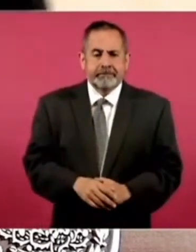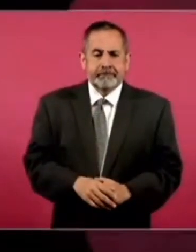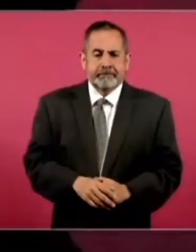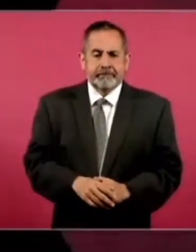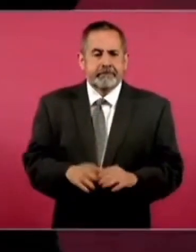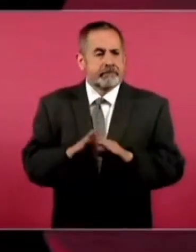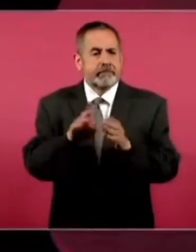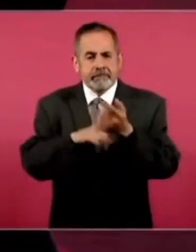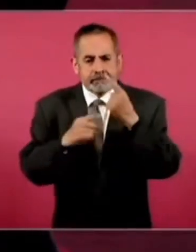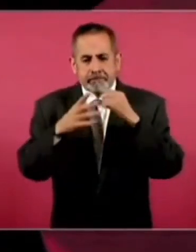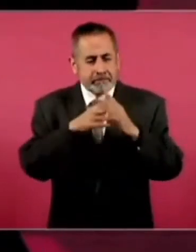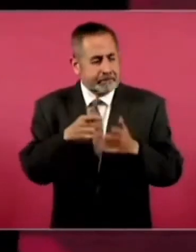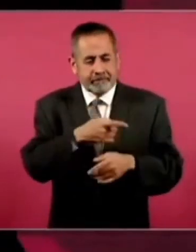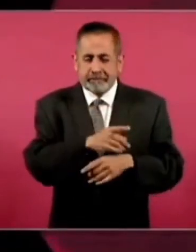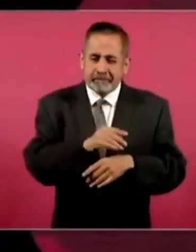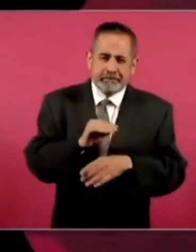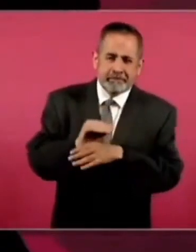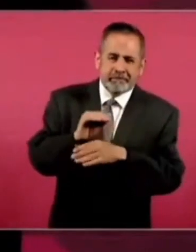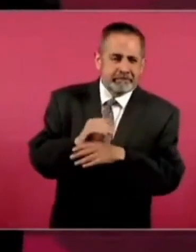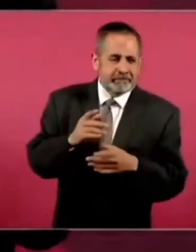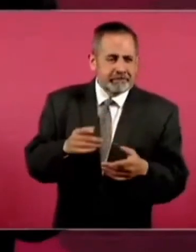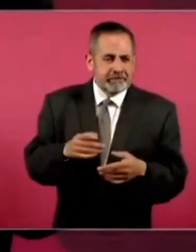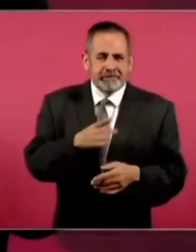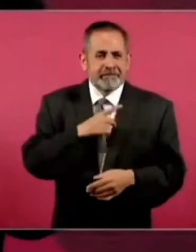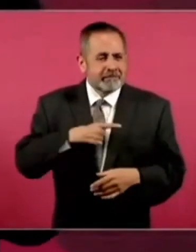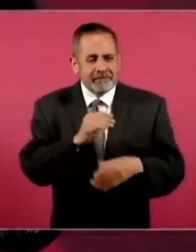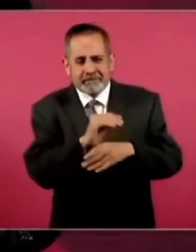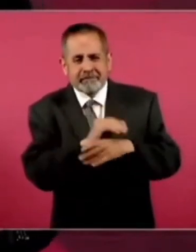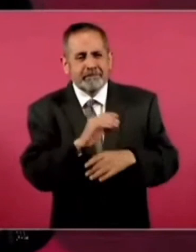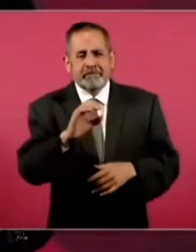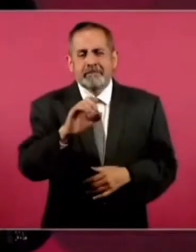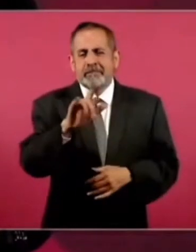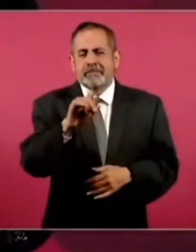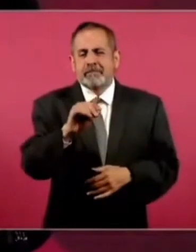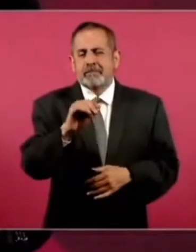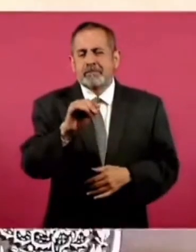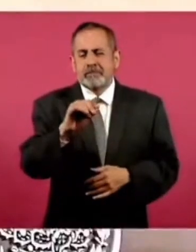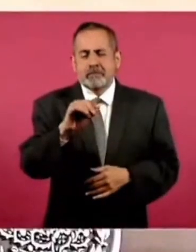Que le van a estar haciendo caso. A Claudia. es González. Hijo.